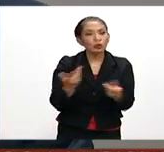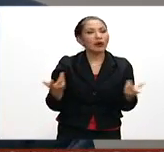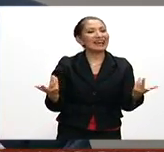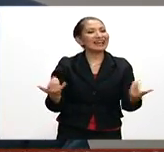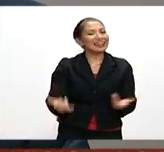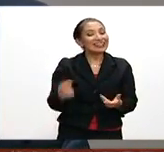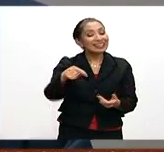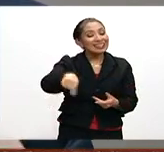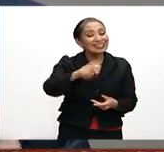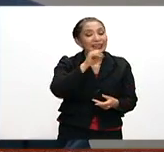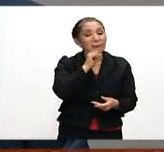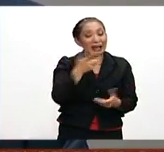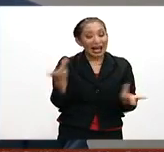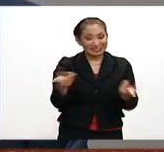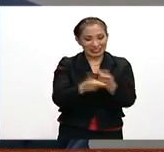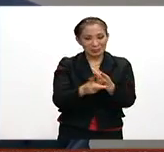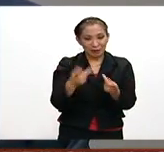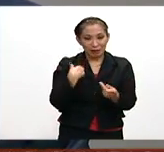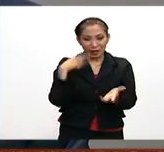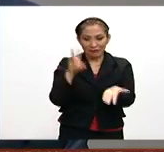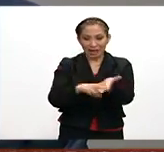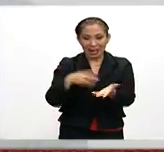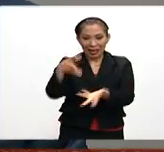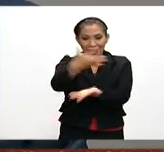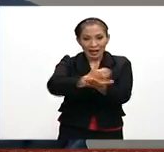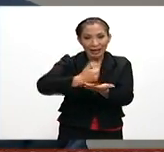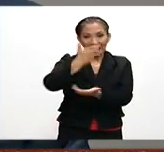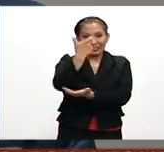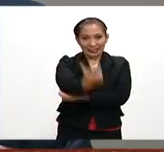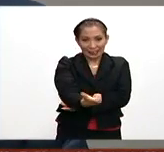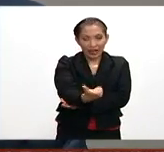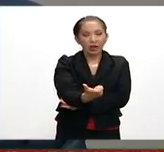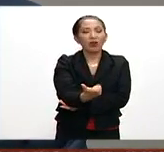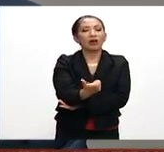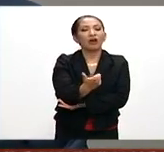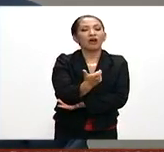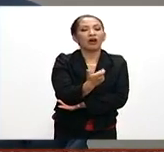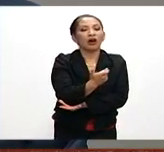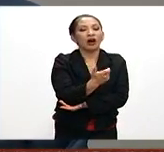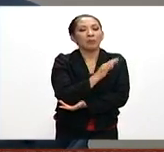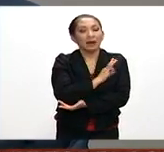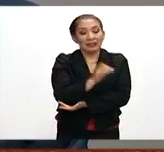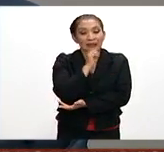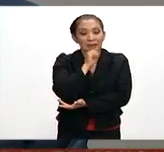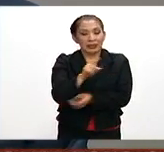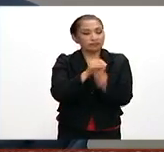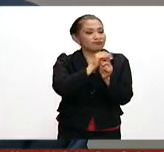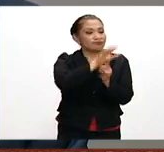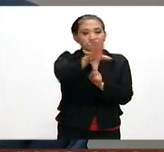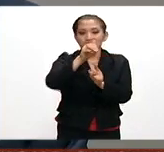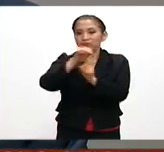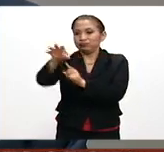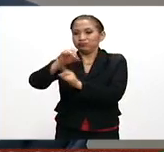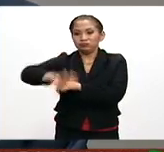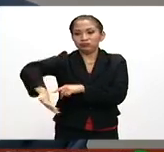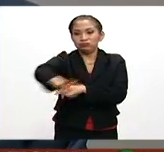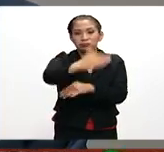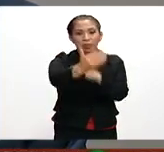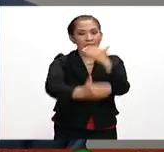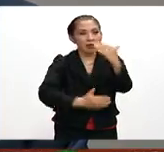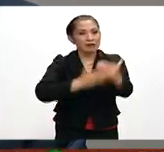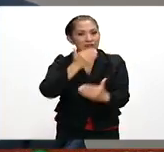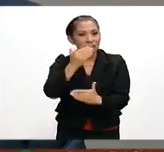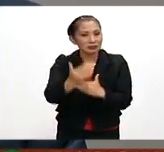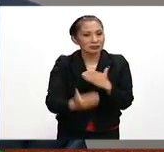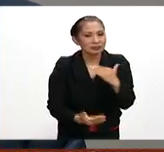además de que produzcan un valor económico, que puedan tener impacto en el desarrollo